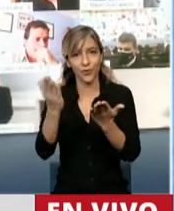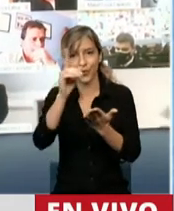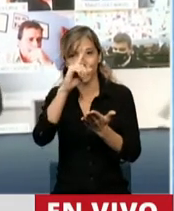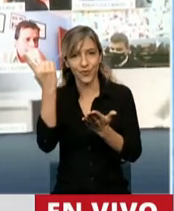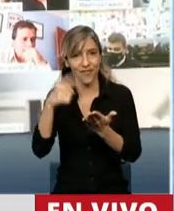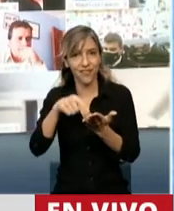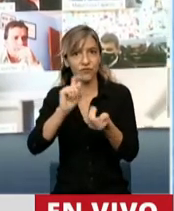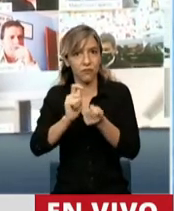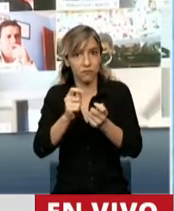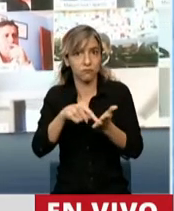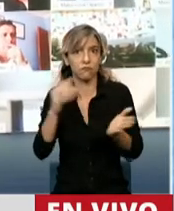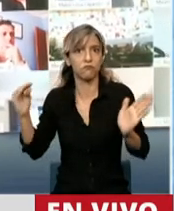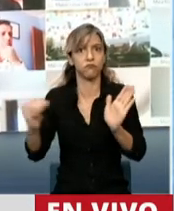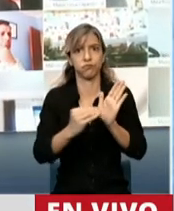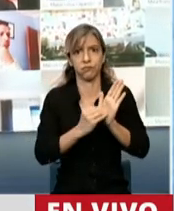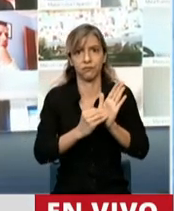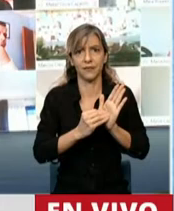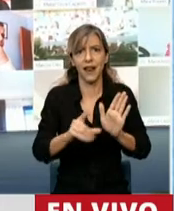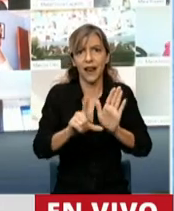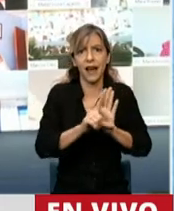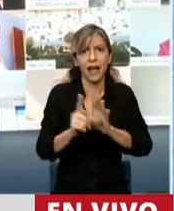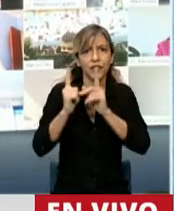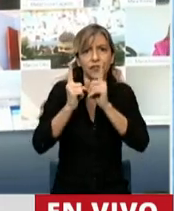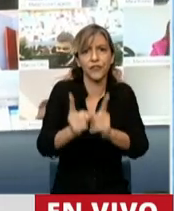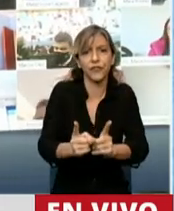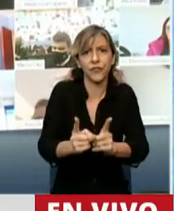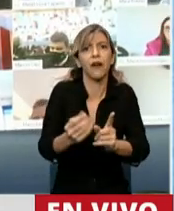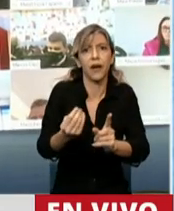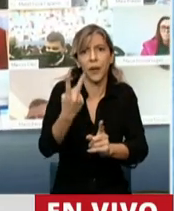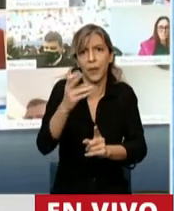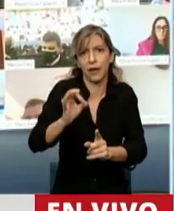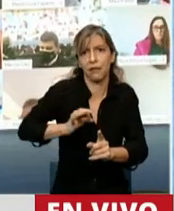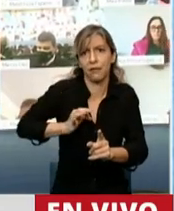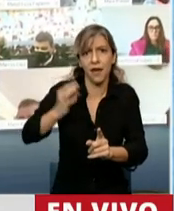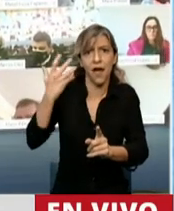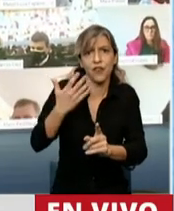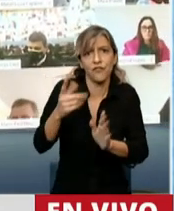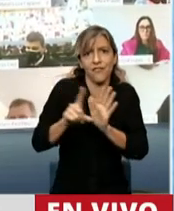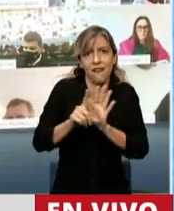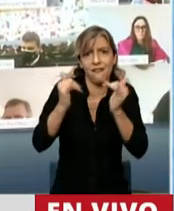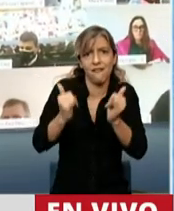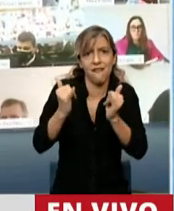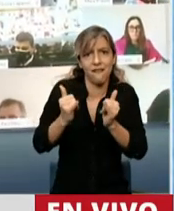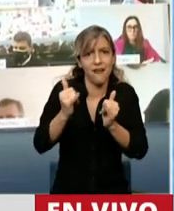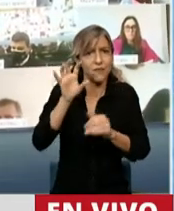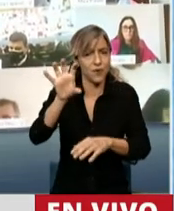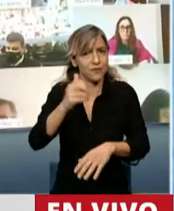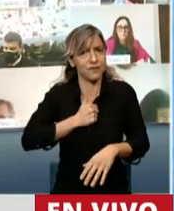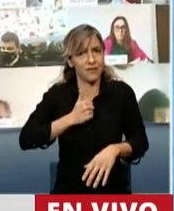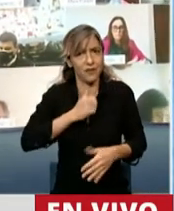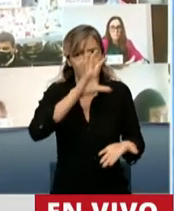existía por ley desde hace 20 años en Catamarca. Y si bien no